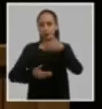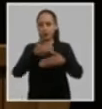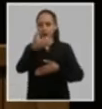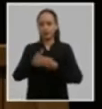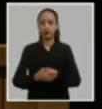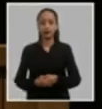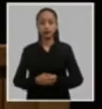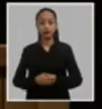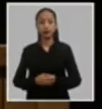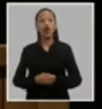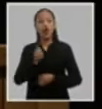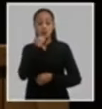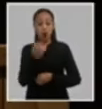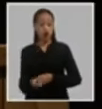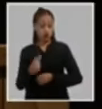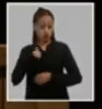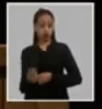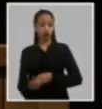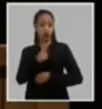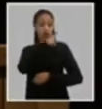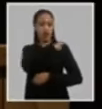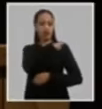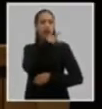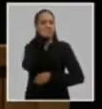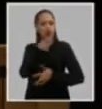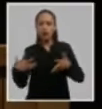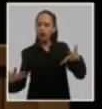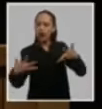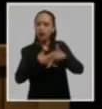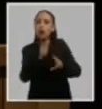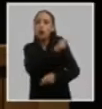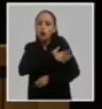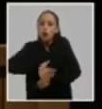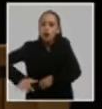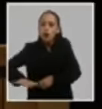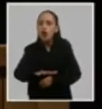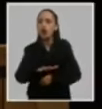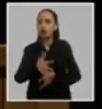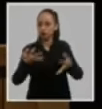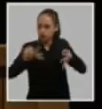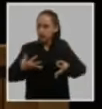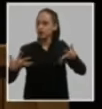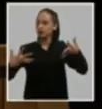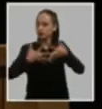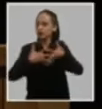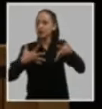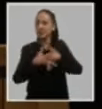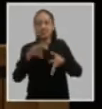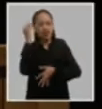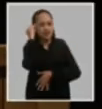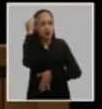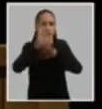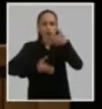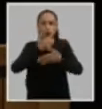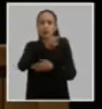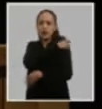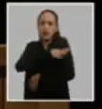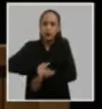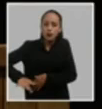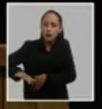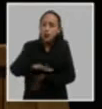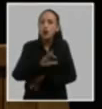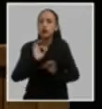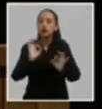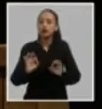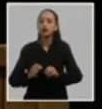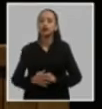vínculo con las masas tener capacidad de movilizar argumentar dialogar y ser resolutivos elevar la